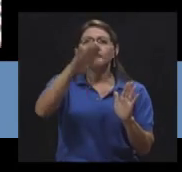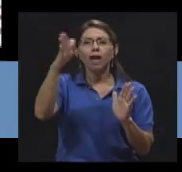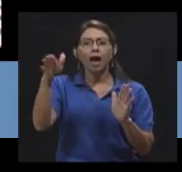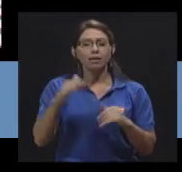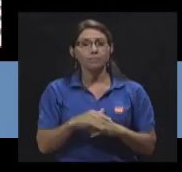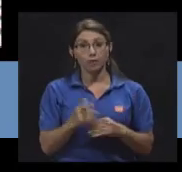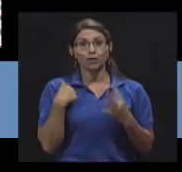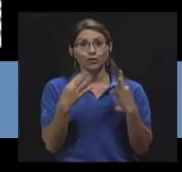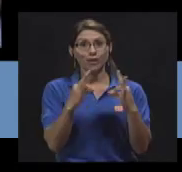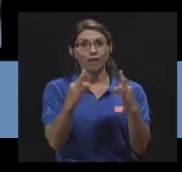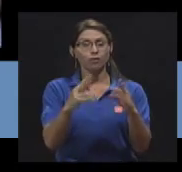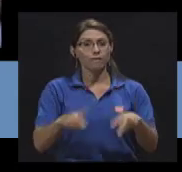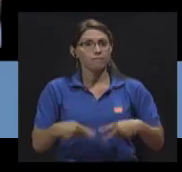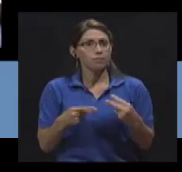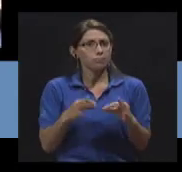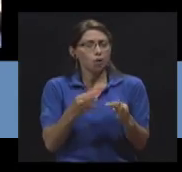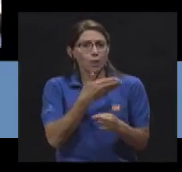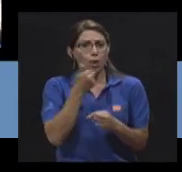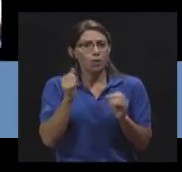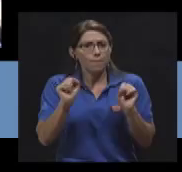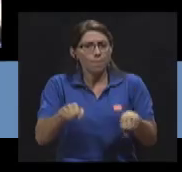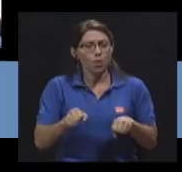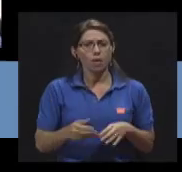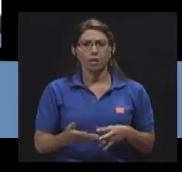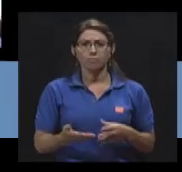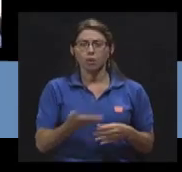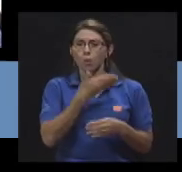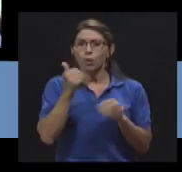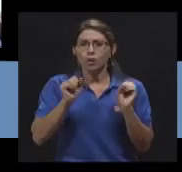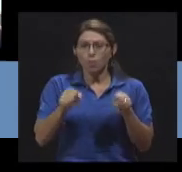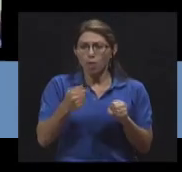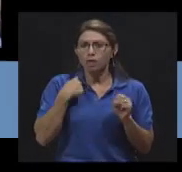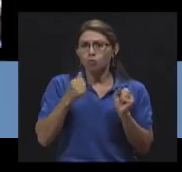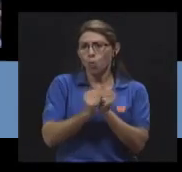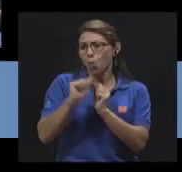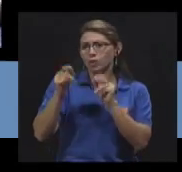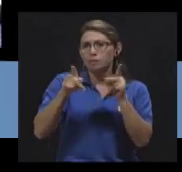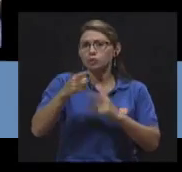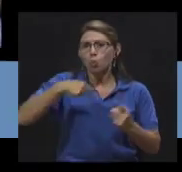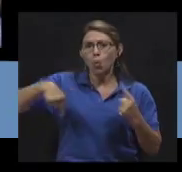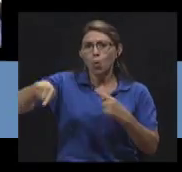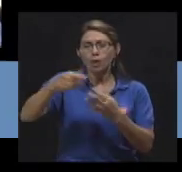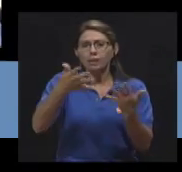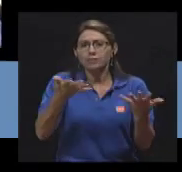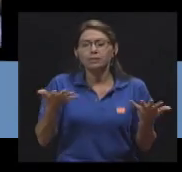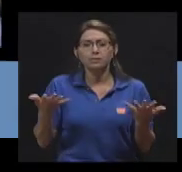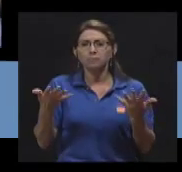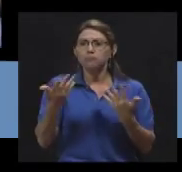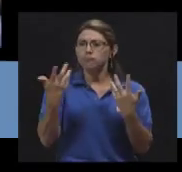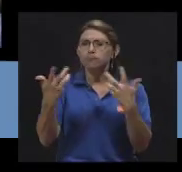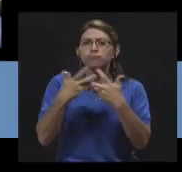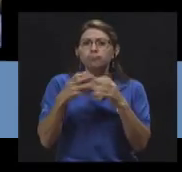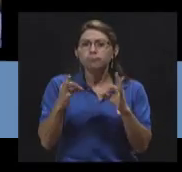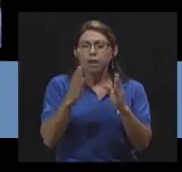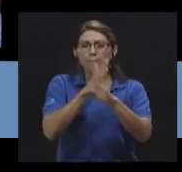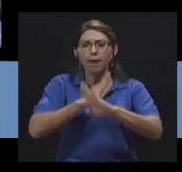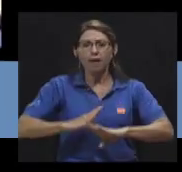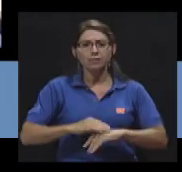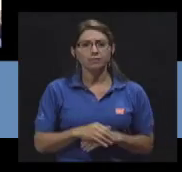disfrutar de la montaña. Trato de vivir lo mejor que pueda, ser lo mejor que pueda con las demás personas que me rodean y